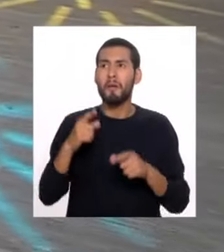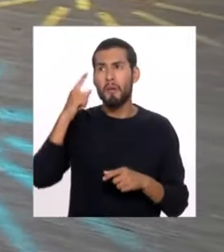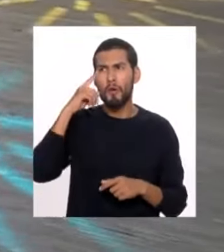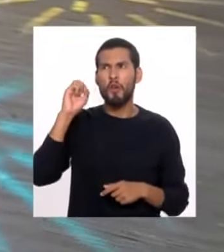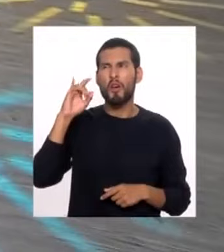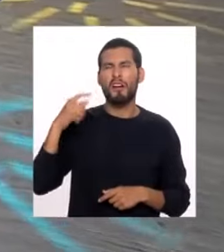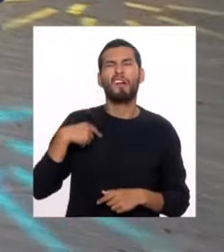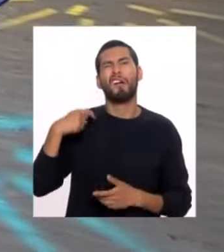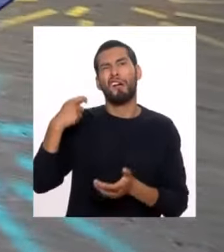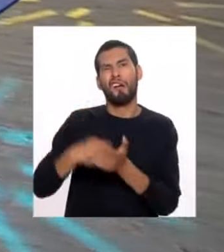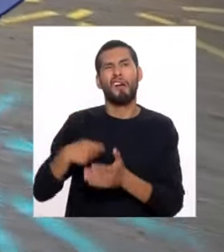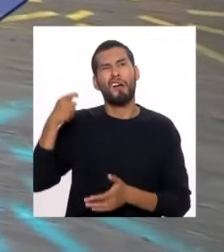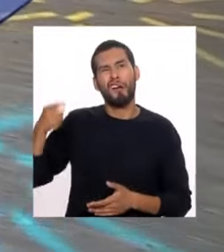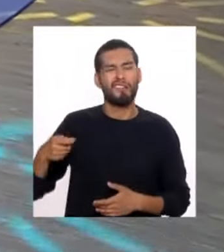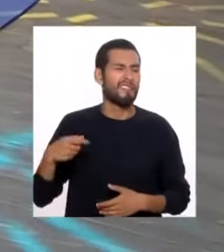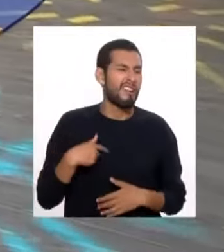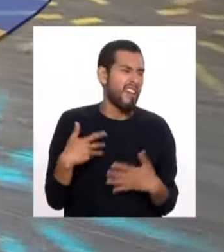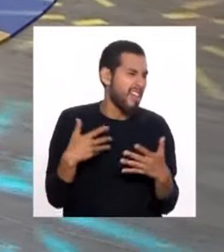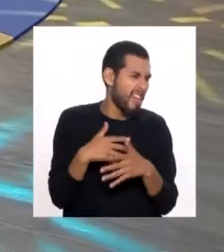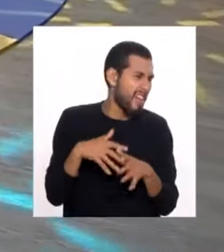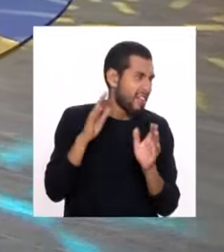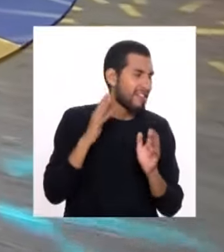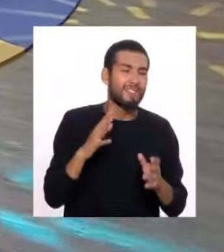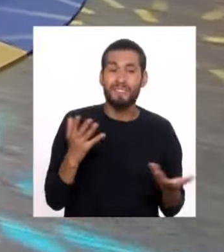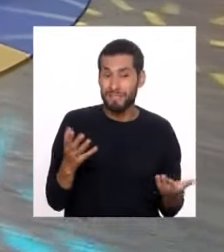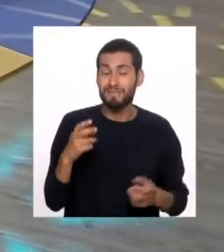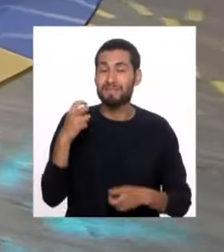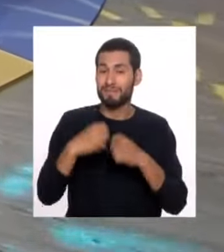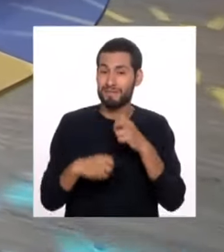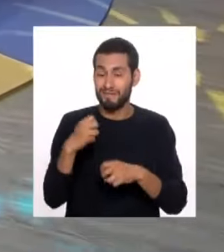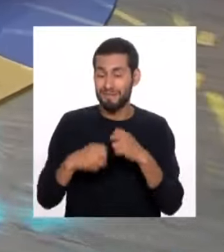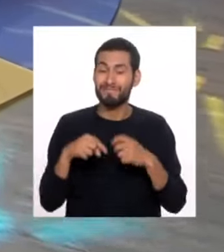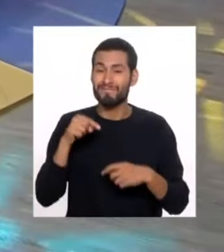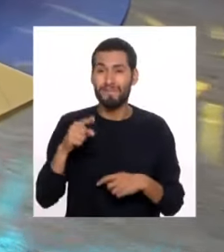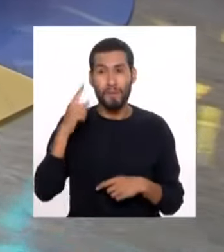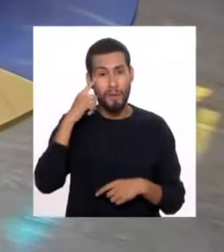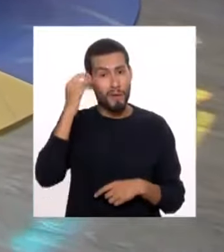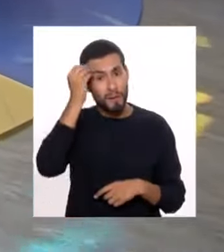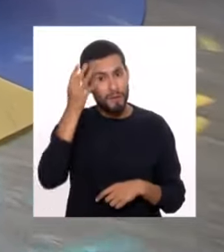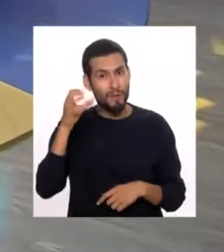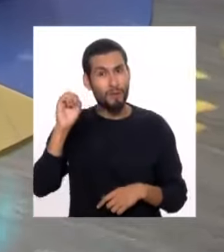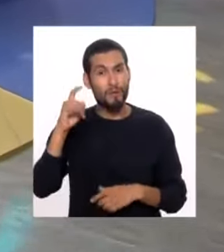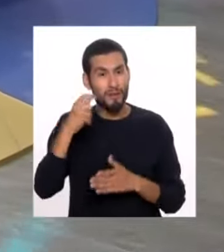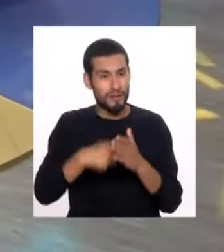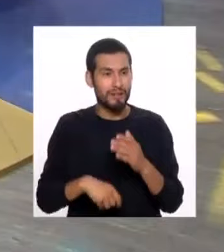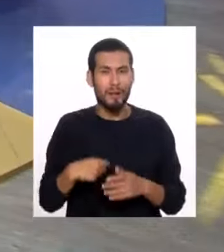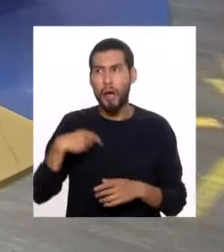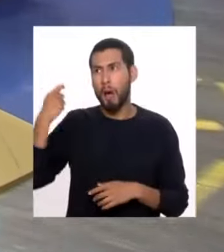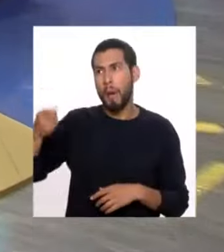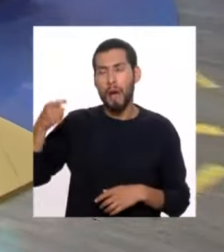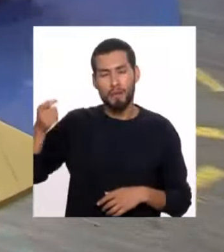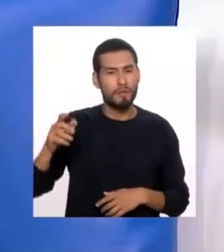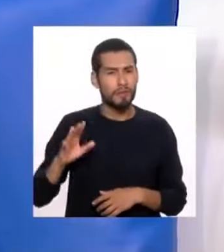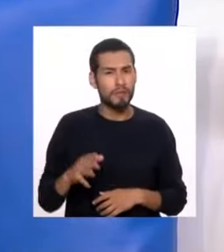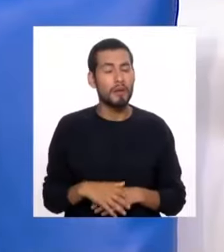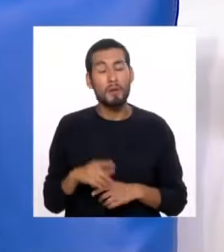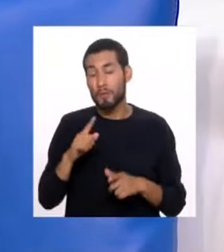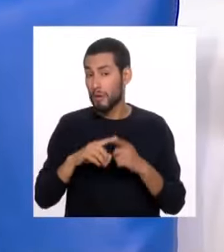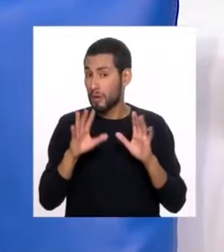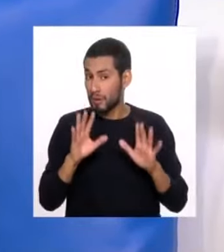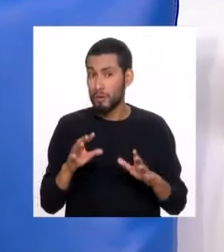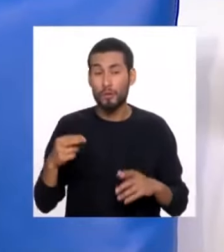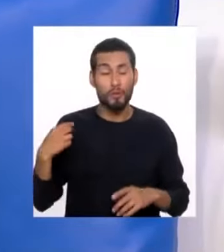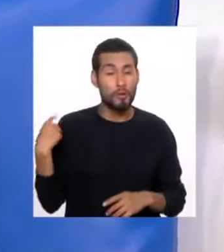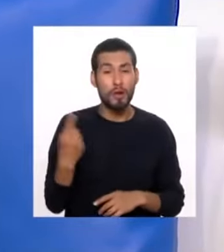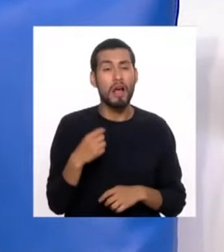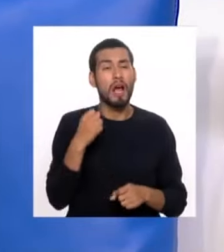Sunat? Tengo que pagar impuestos. Uy, es un montón. Es el problema, la mala percepción que la gente tiene de Sunat, pagar impuestos. Pero aunque no lo crean,